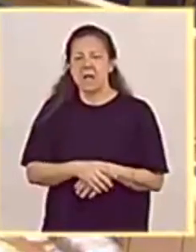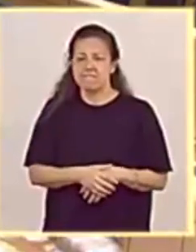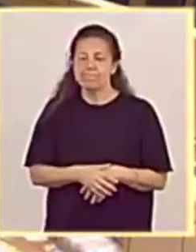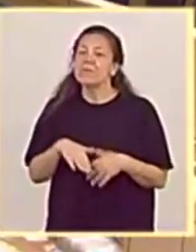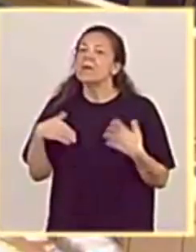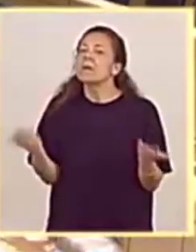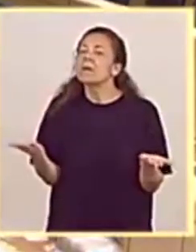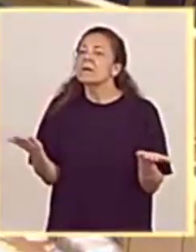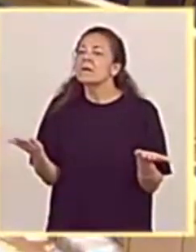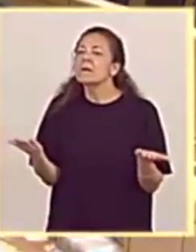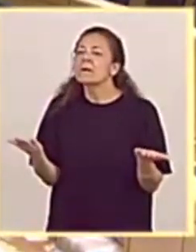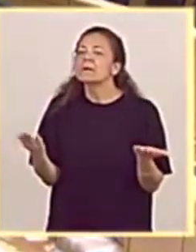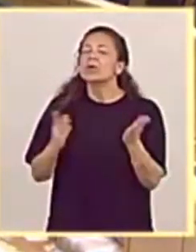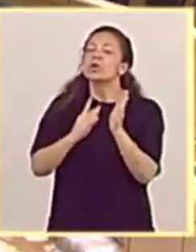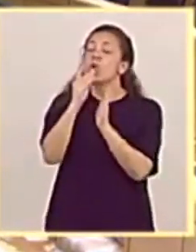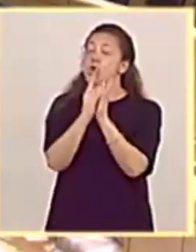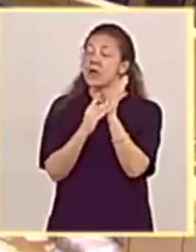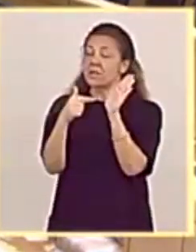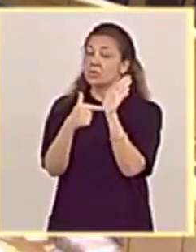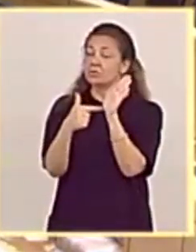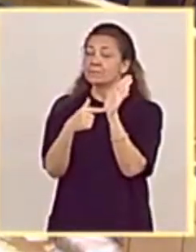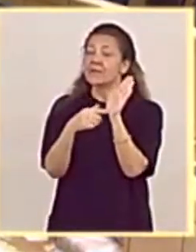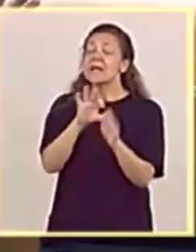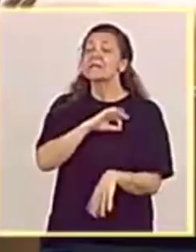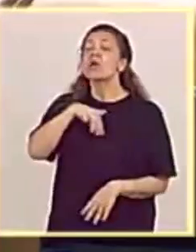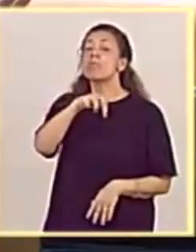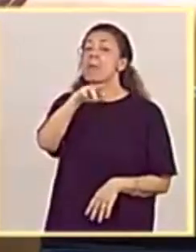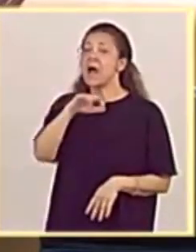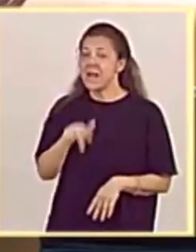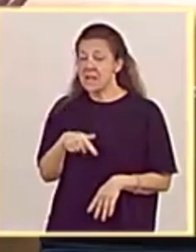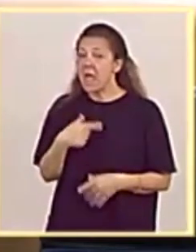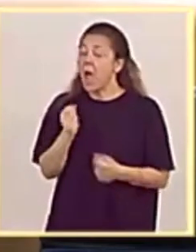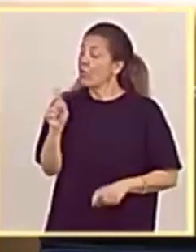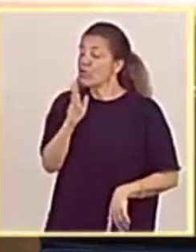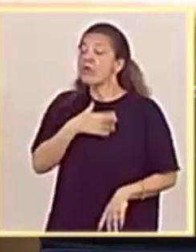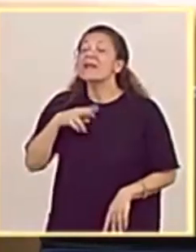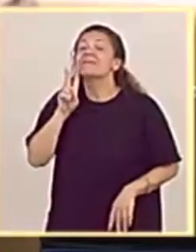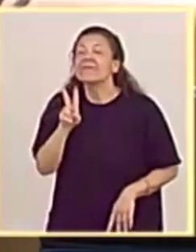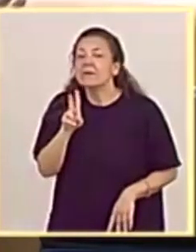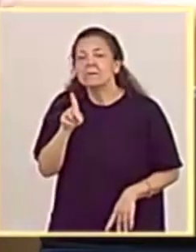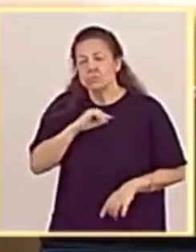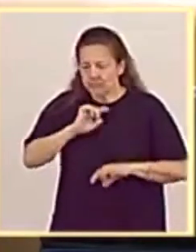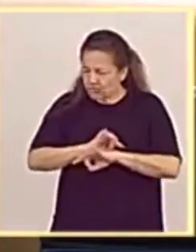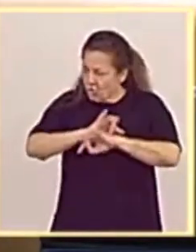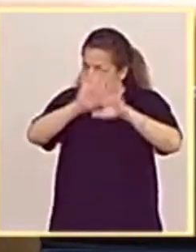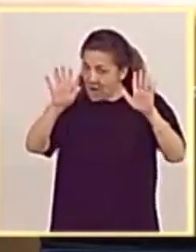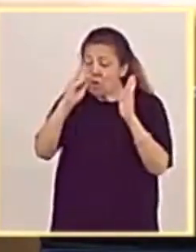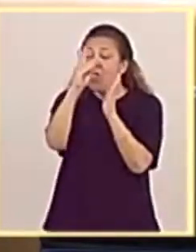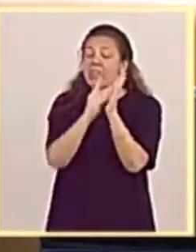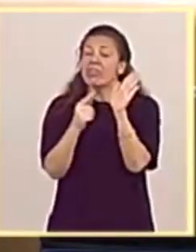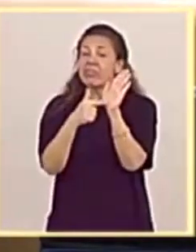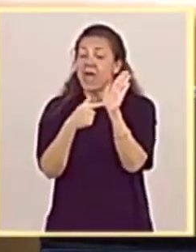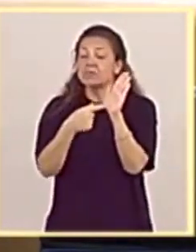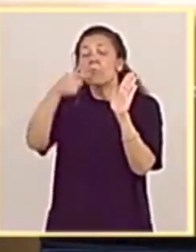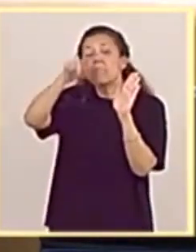Los datos, señor Marí, por mucho que usted no quiera verlo, son elocuentes. Los datos del mes